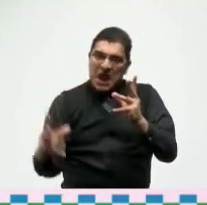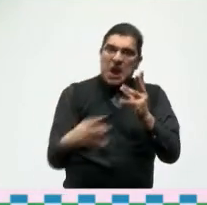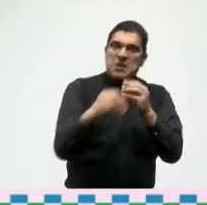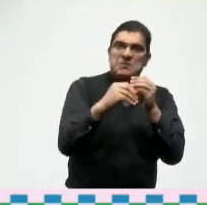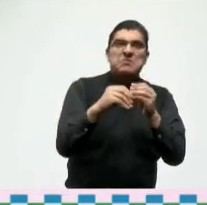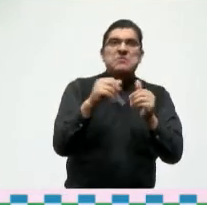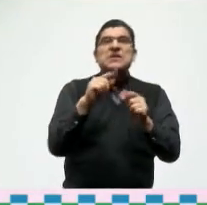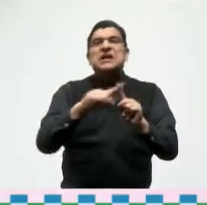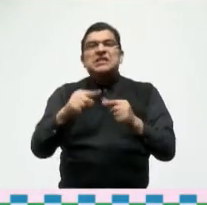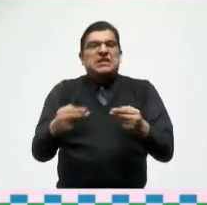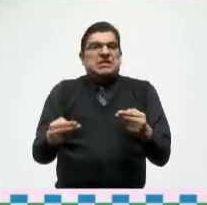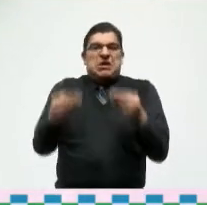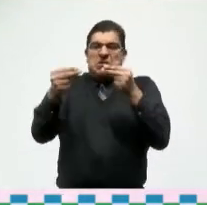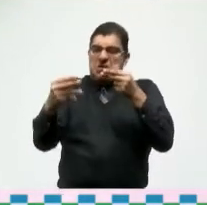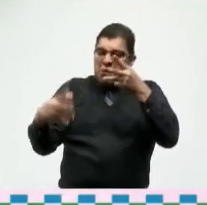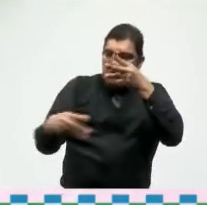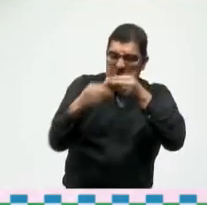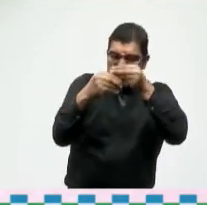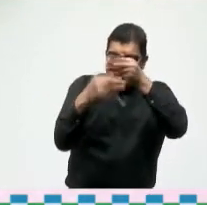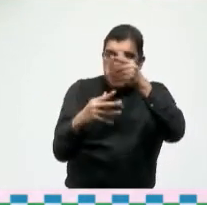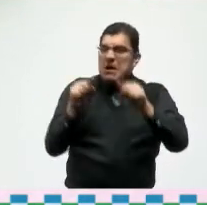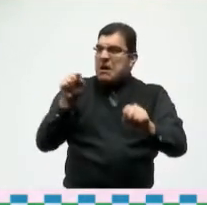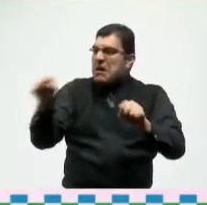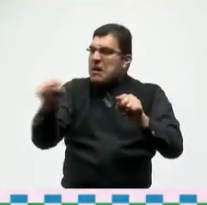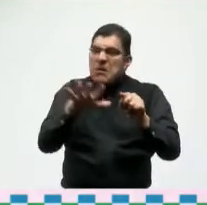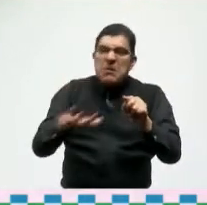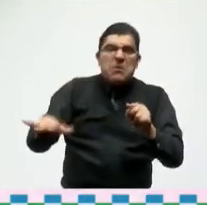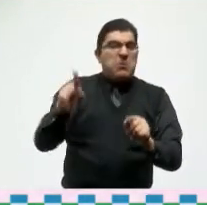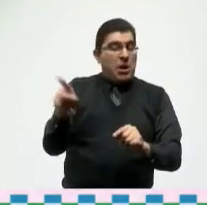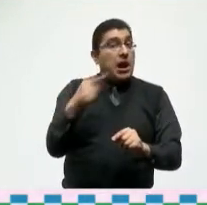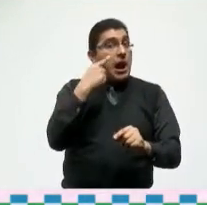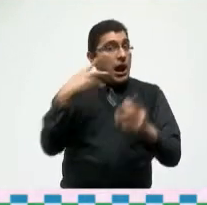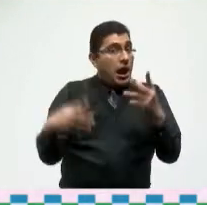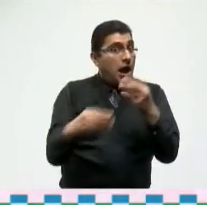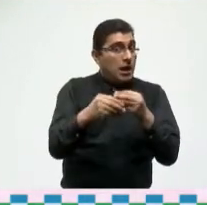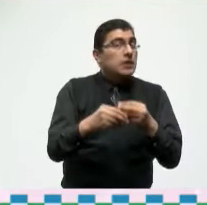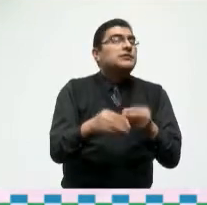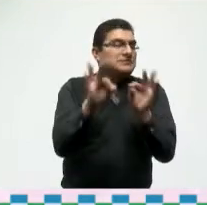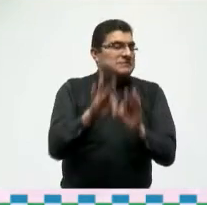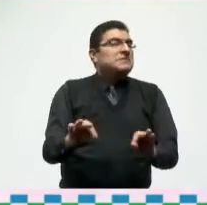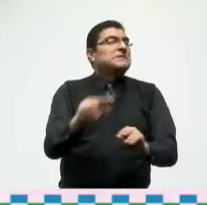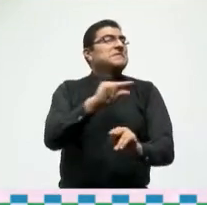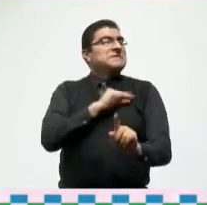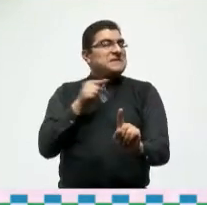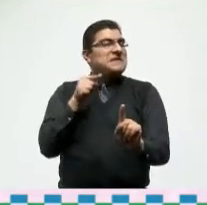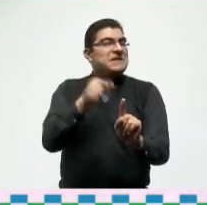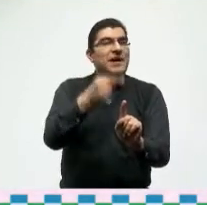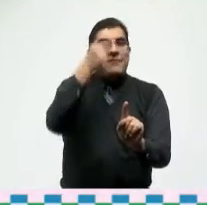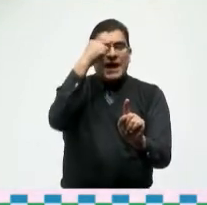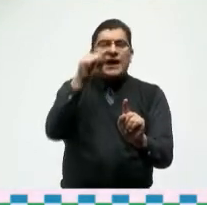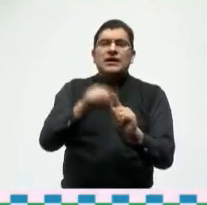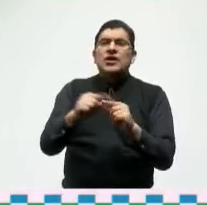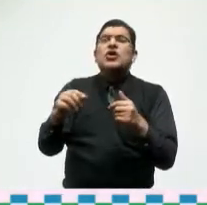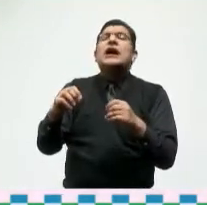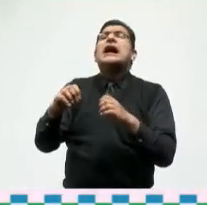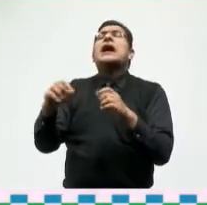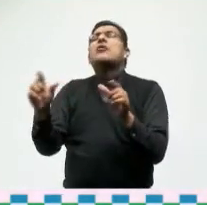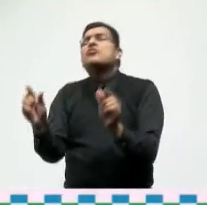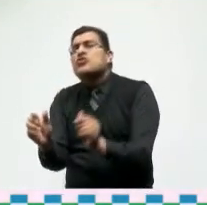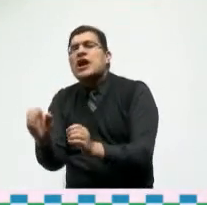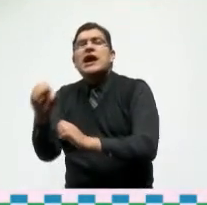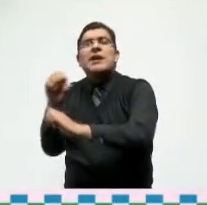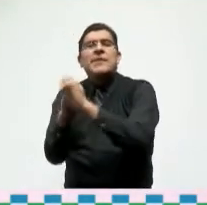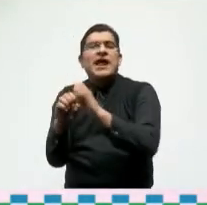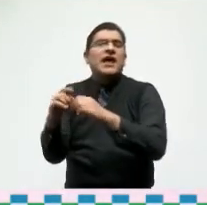más negocios en estos pueblos en especial a estas micro pequeñas y